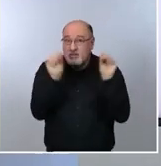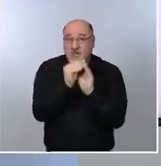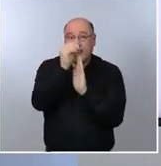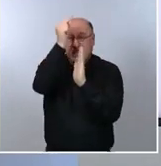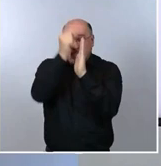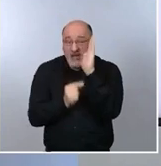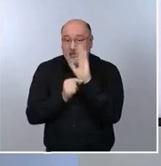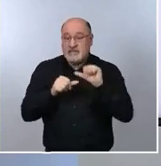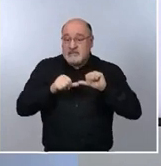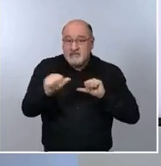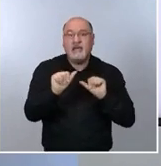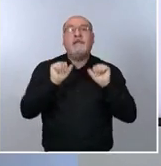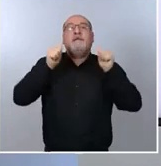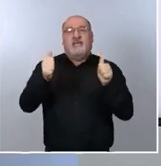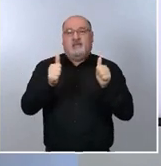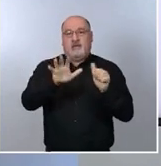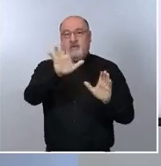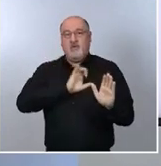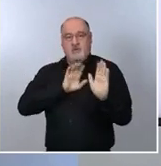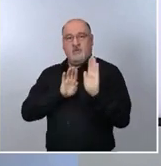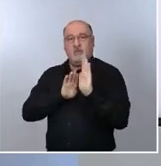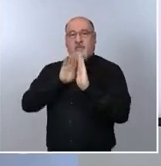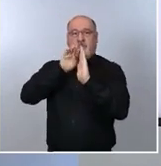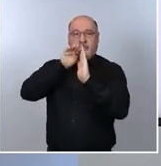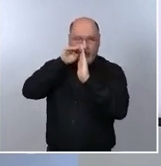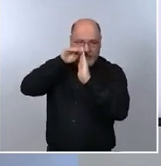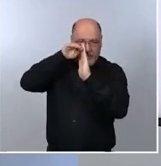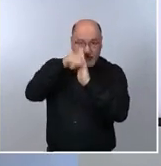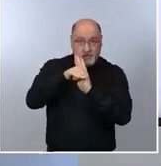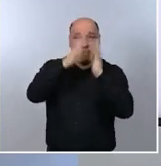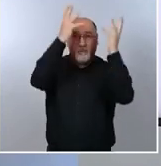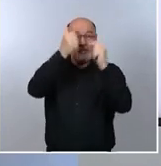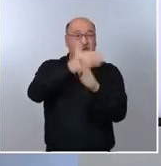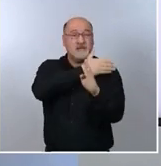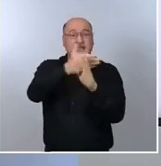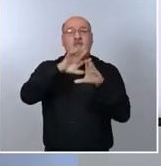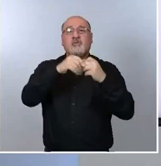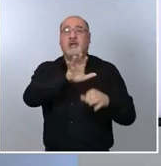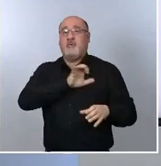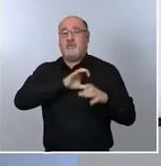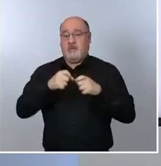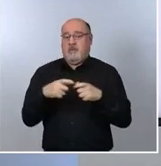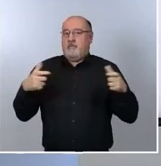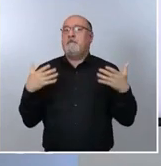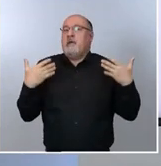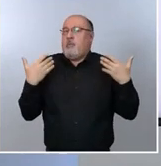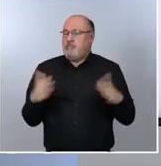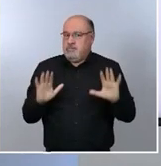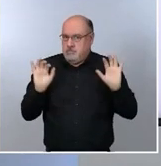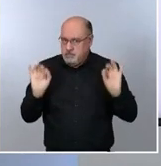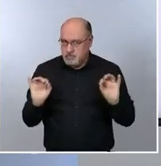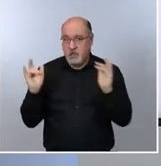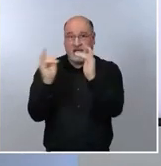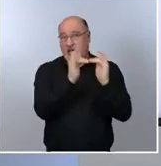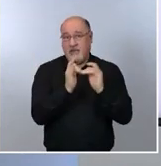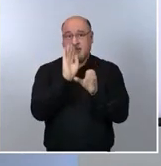el descenso de la transmisión o de la incidencia en el número total de casos, el número de camas de hospital y el número de camas